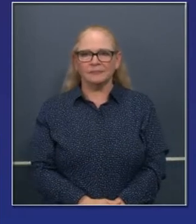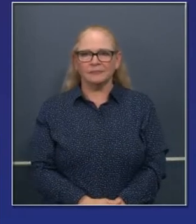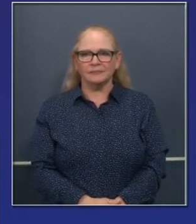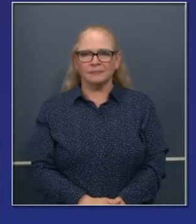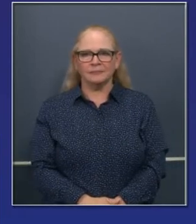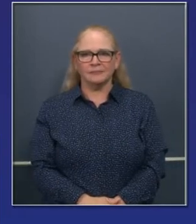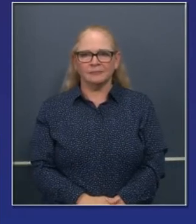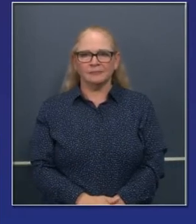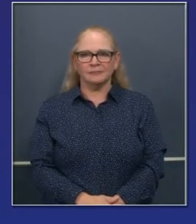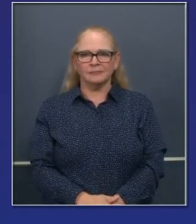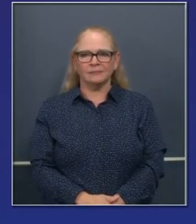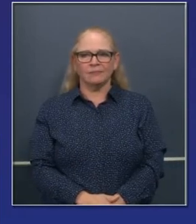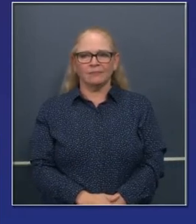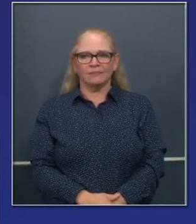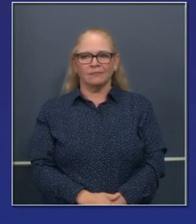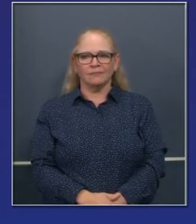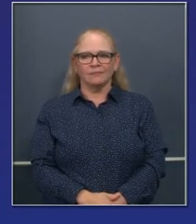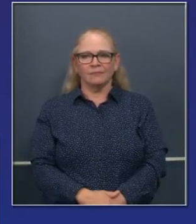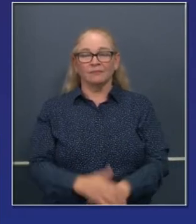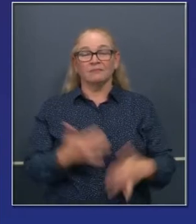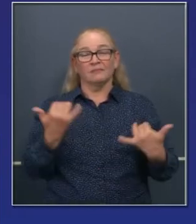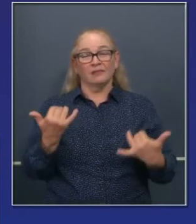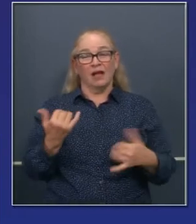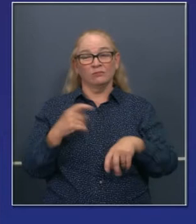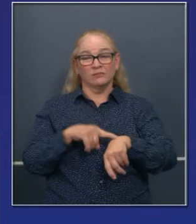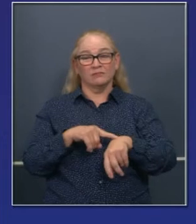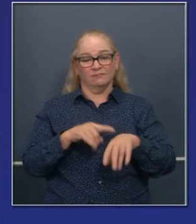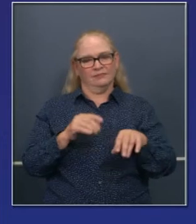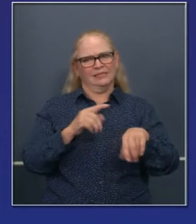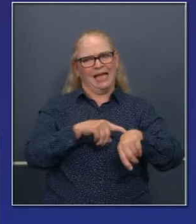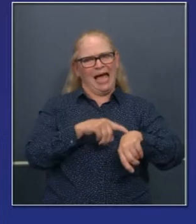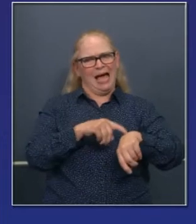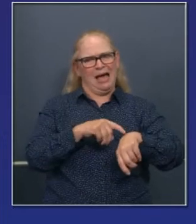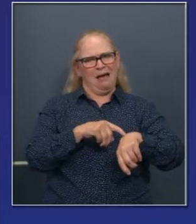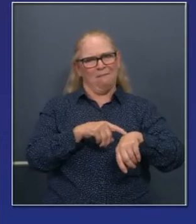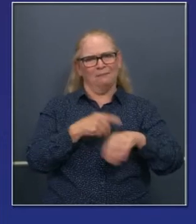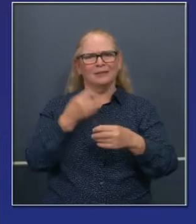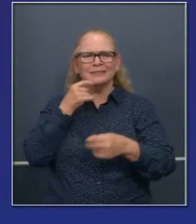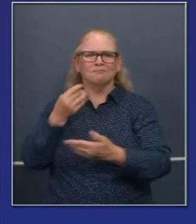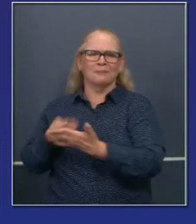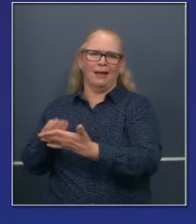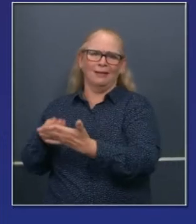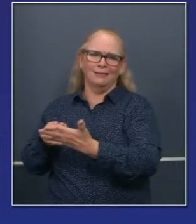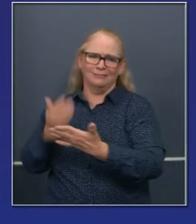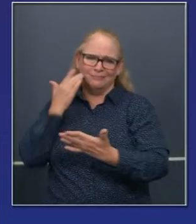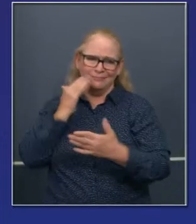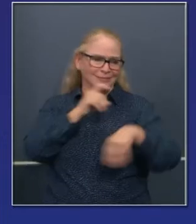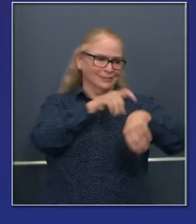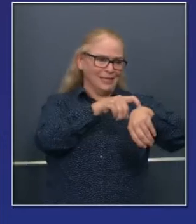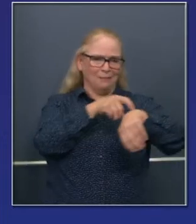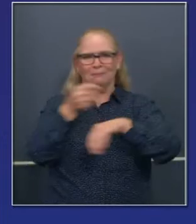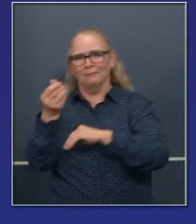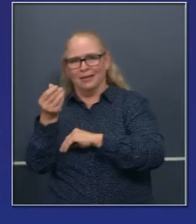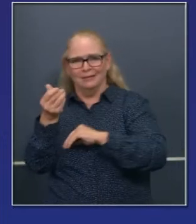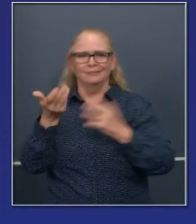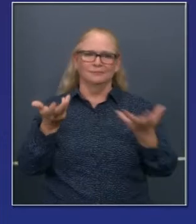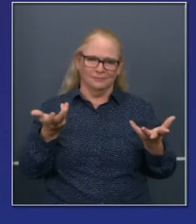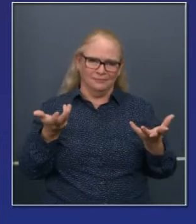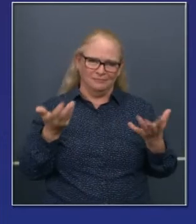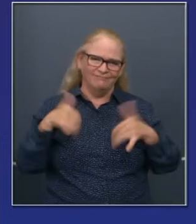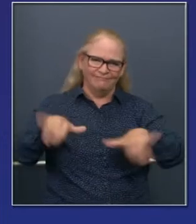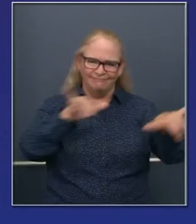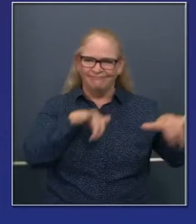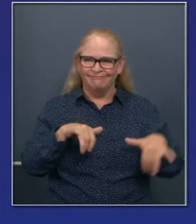en este espacio. Ciertamente tenemos que establecer que hay gran valor en el tiempo y en el dinero. Hace años creo que nos tomó varias